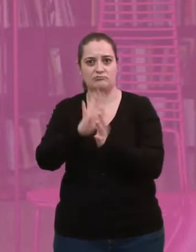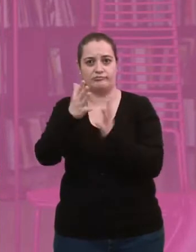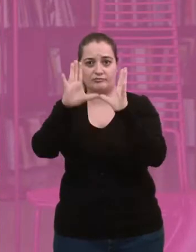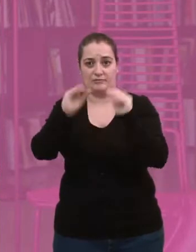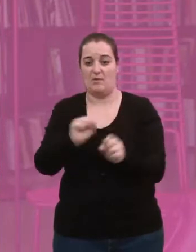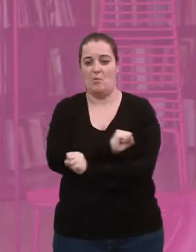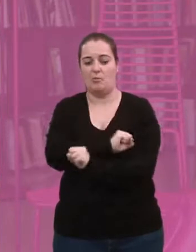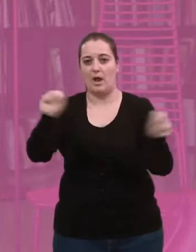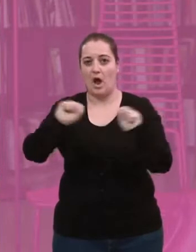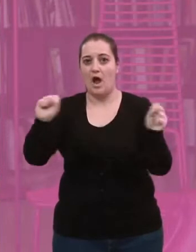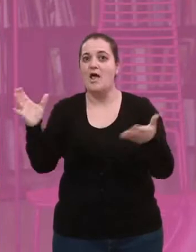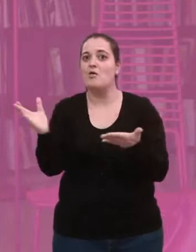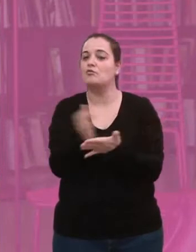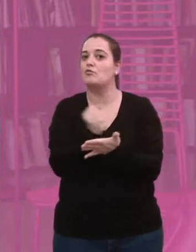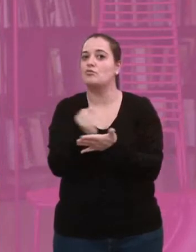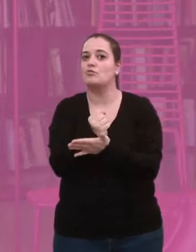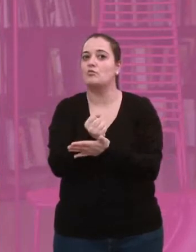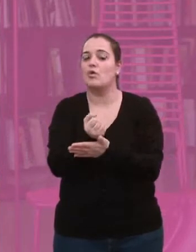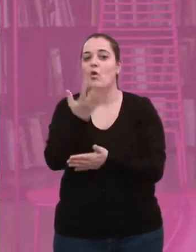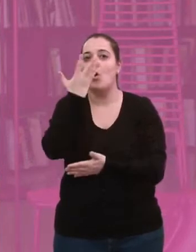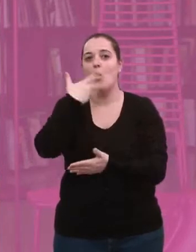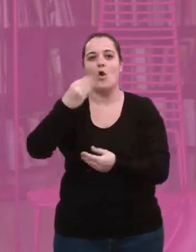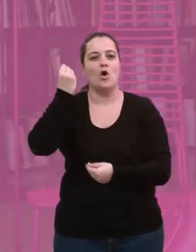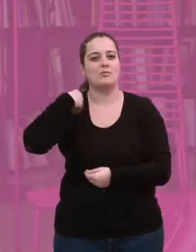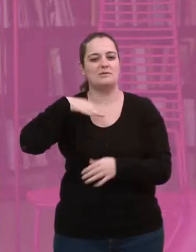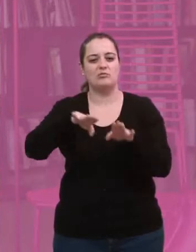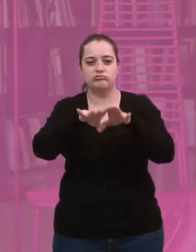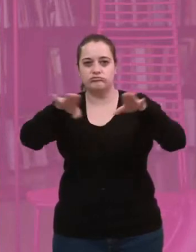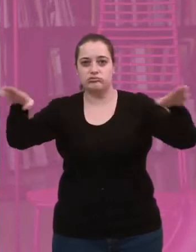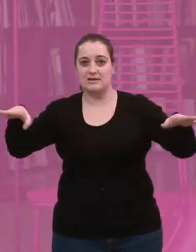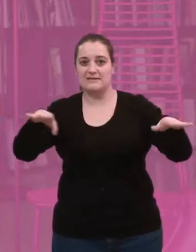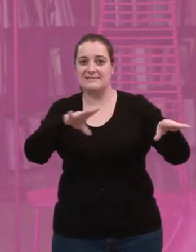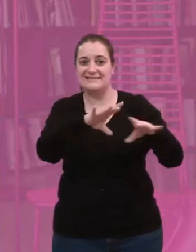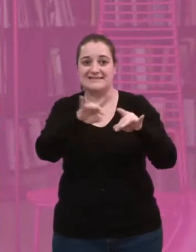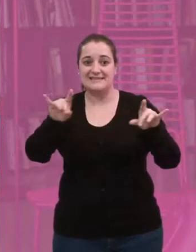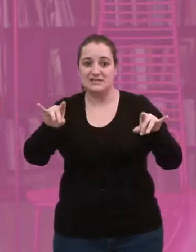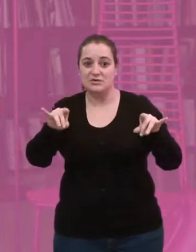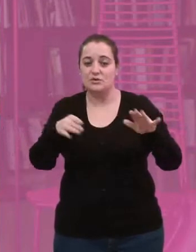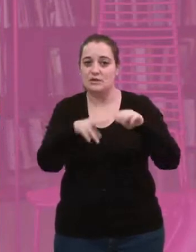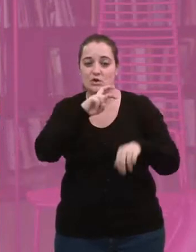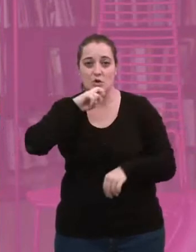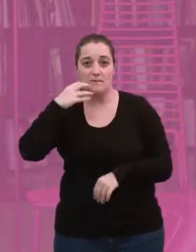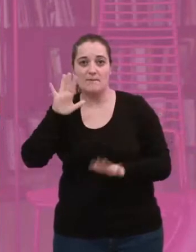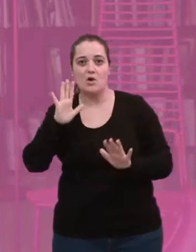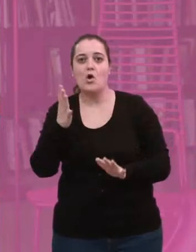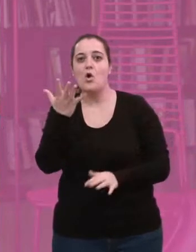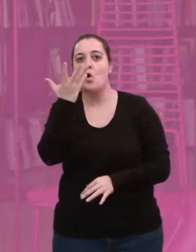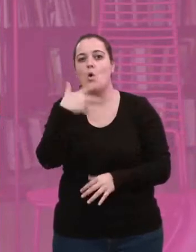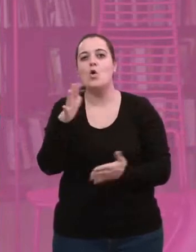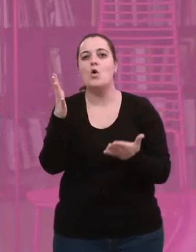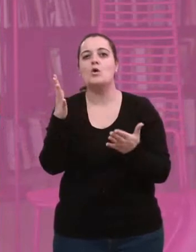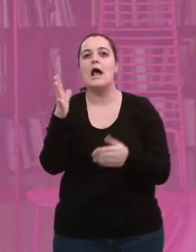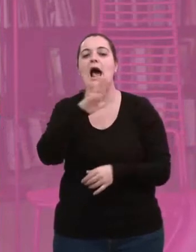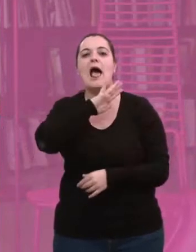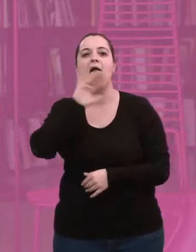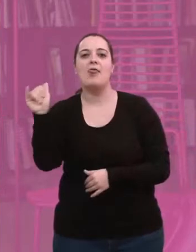extintores. Y se ve que había explotado uno y todo, todo, todo, todo estaba del mismo color. Todo tenía, conservaba las texturas, pero todo tenía el mismo color, azul,